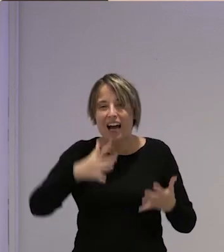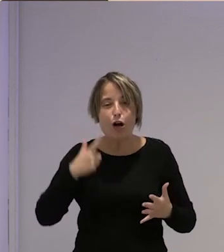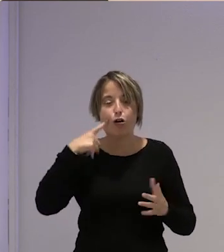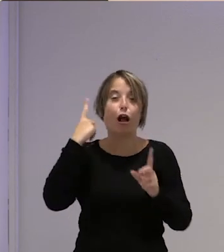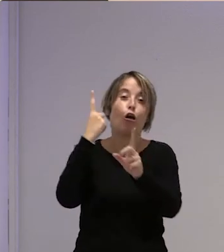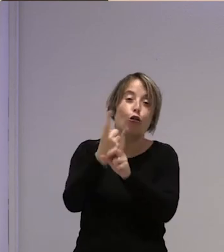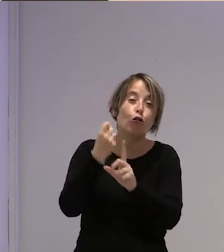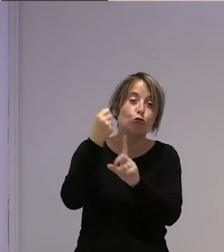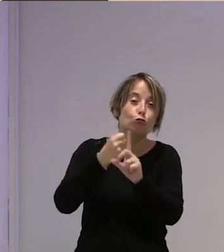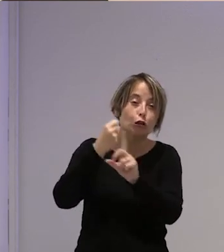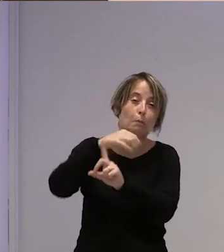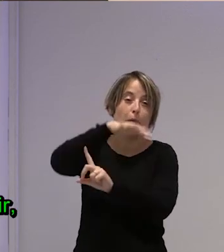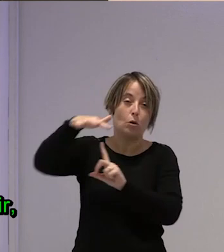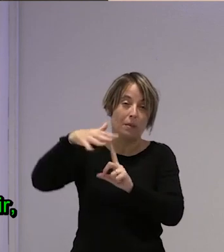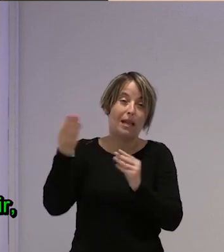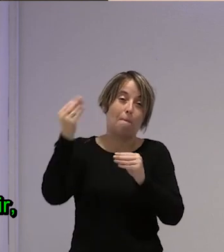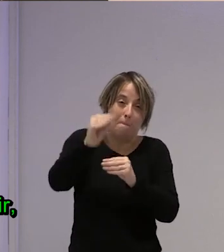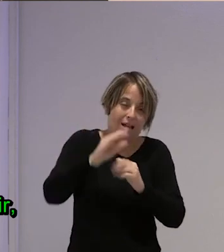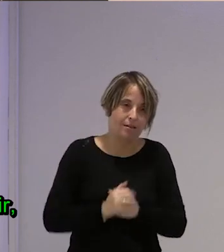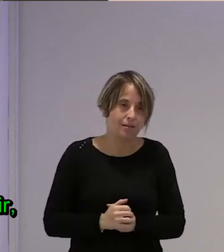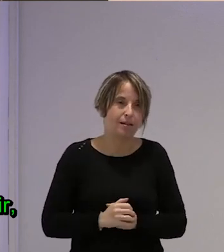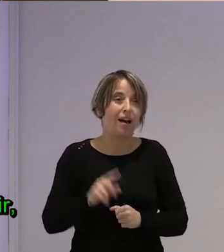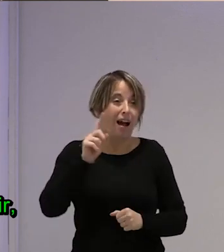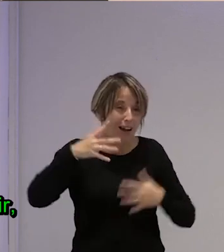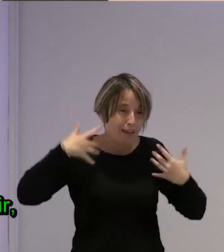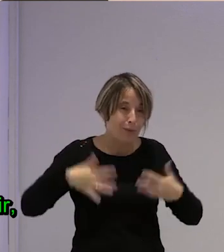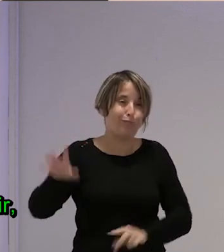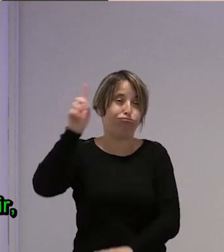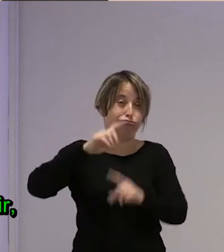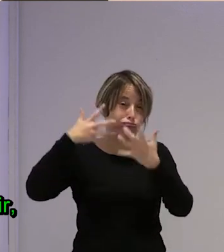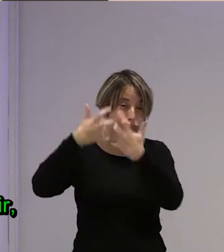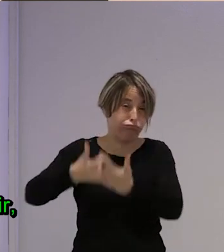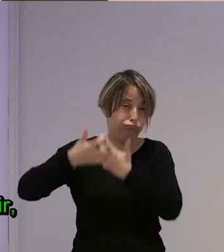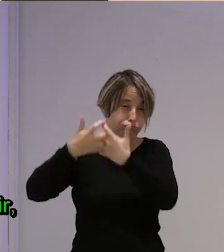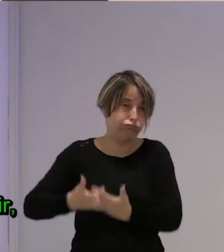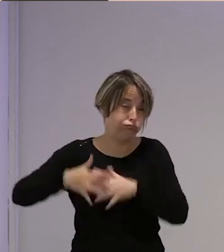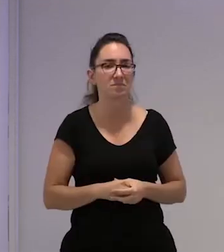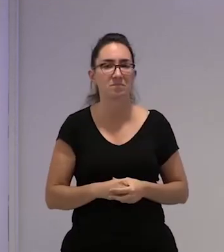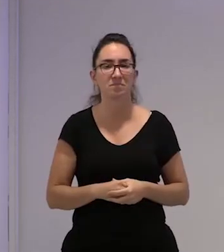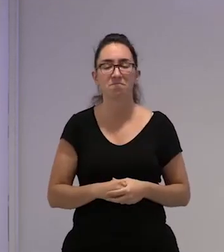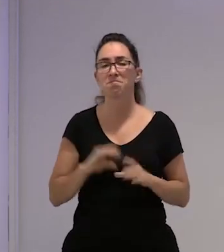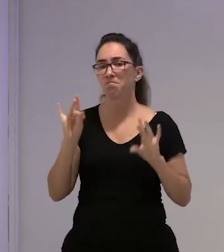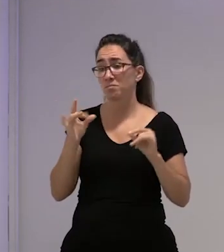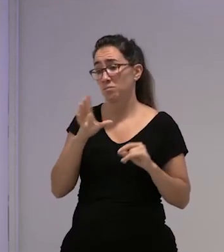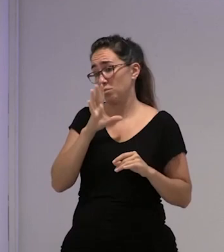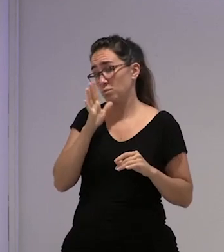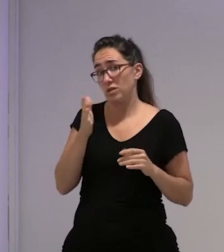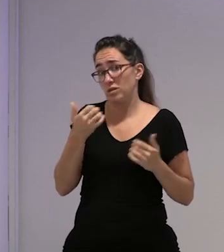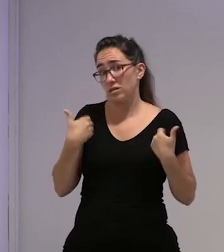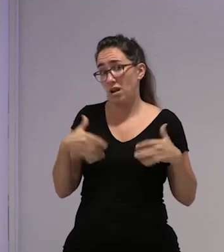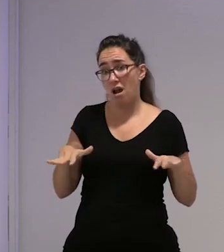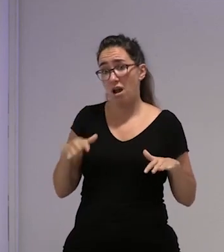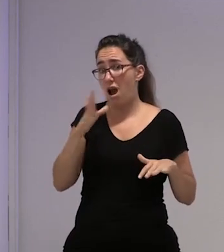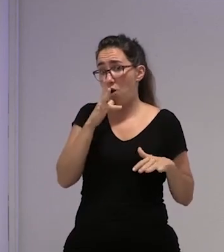lucha ambiental y es que ahí tenemos melones para abrir que nos ponemos y no terminamos vamos cerrando si